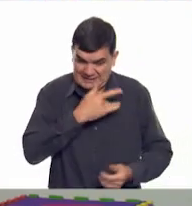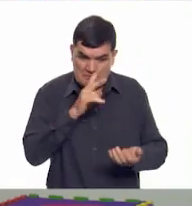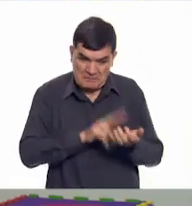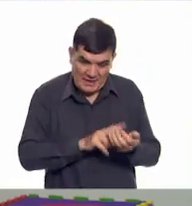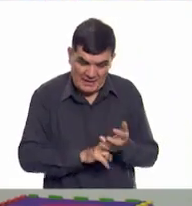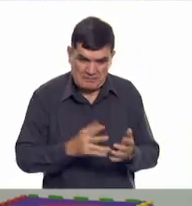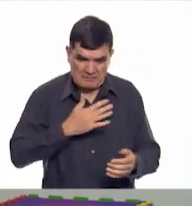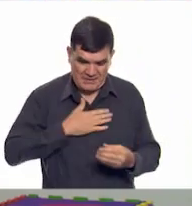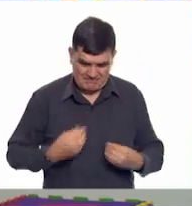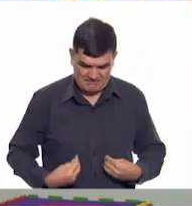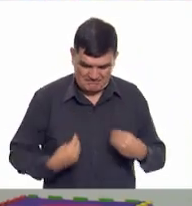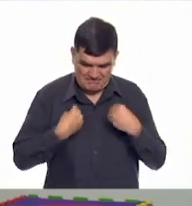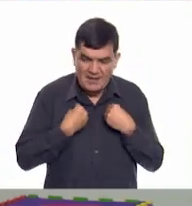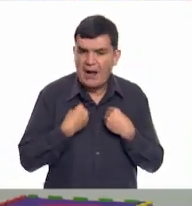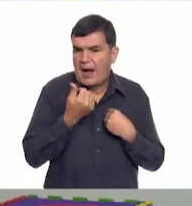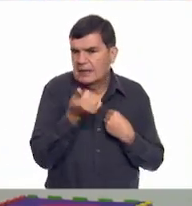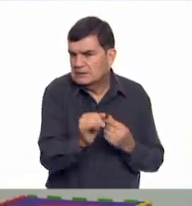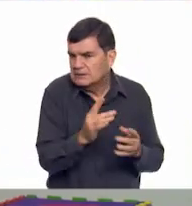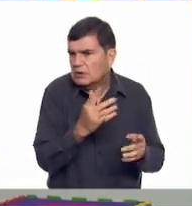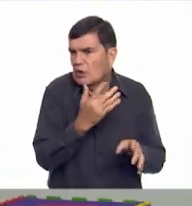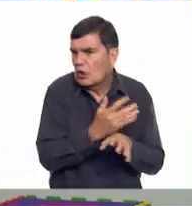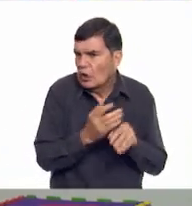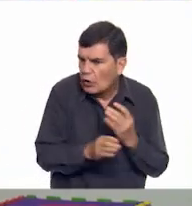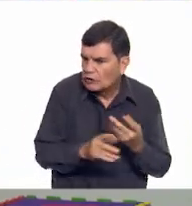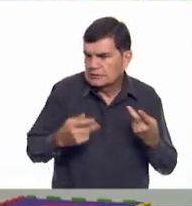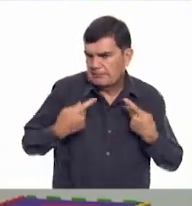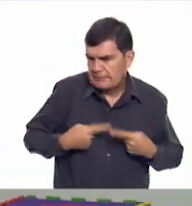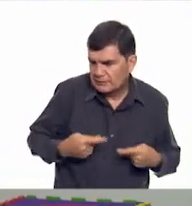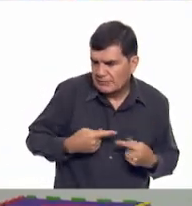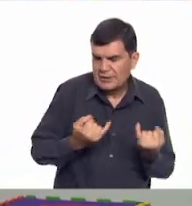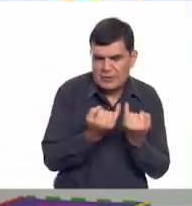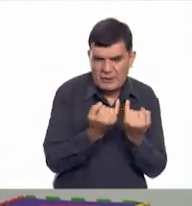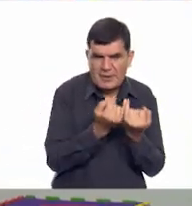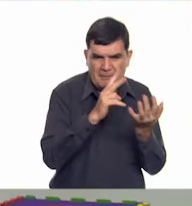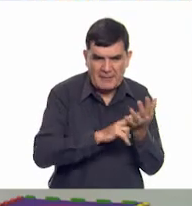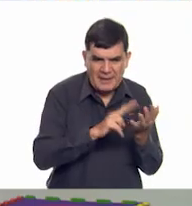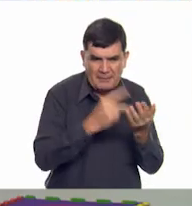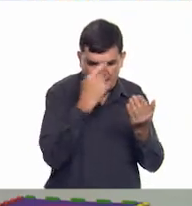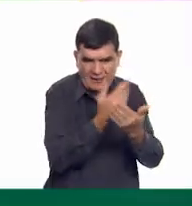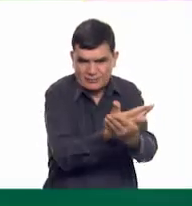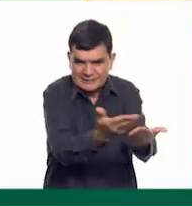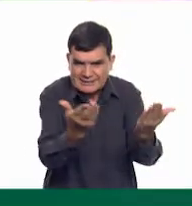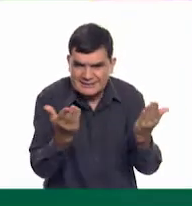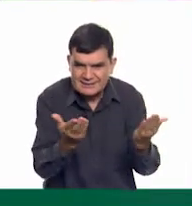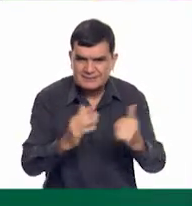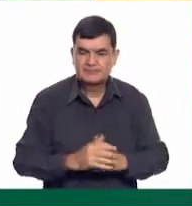en mi vida, así como las cosas o personas que son valiosas para ustedes.